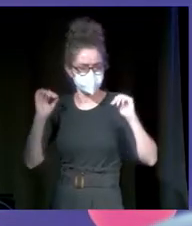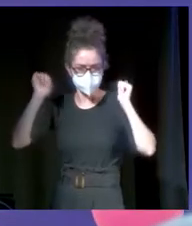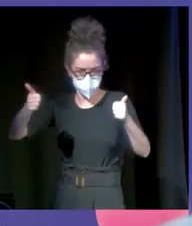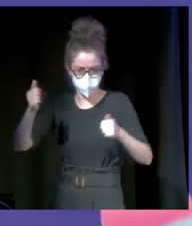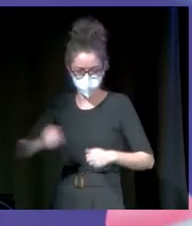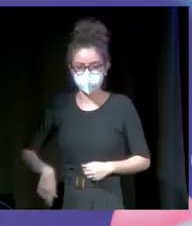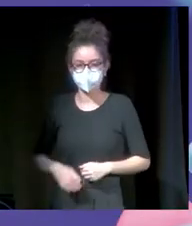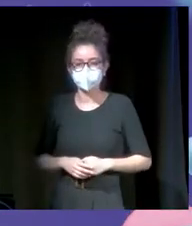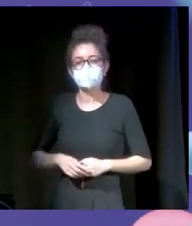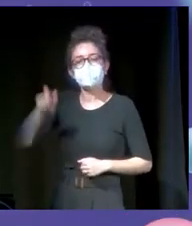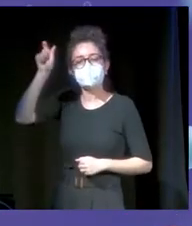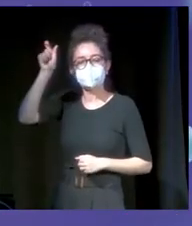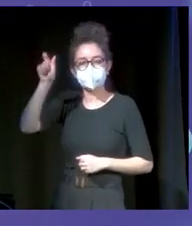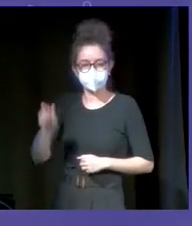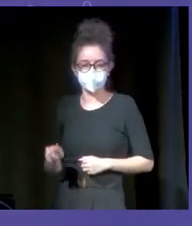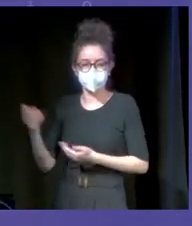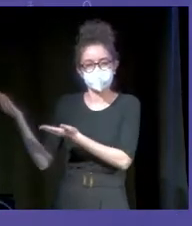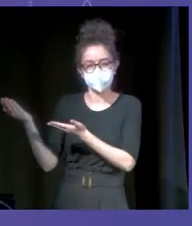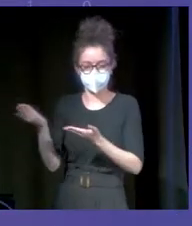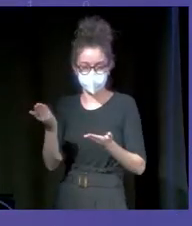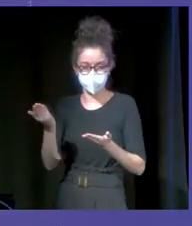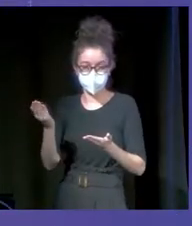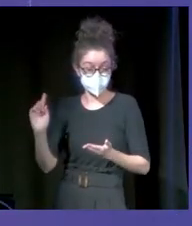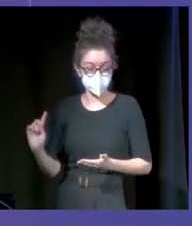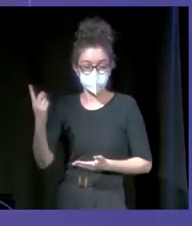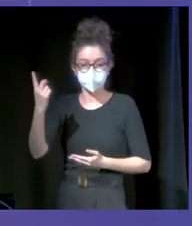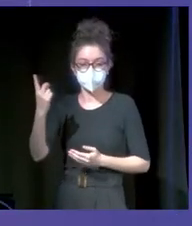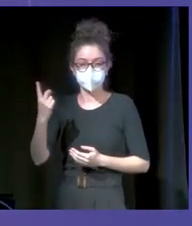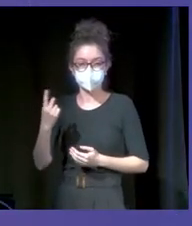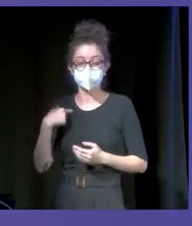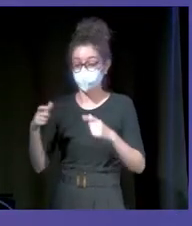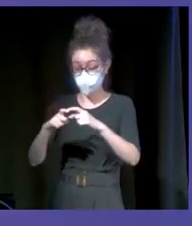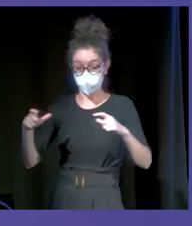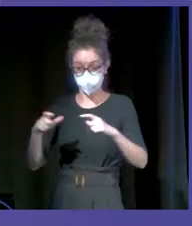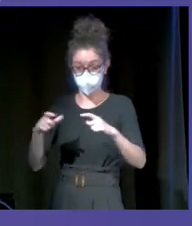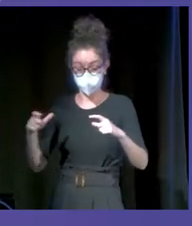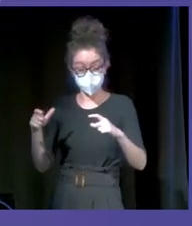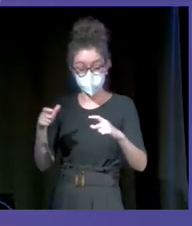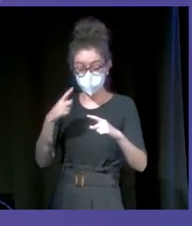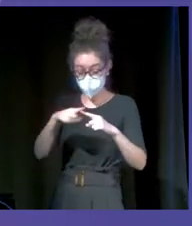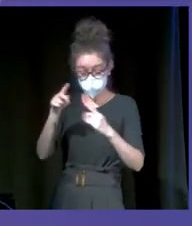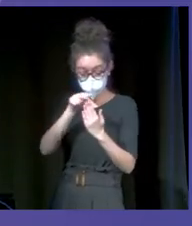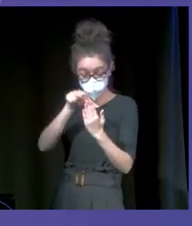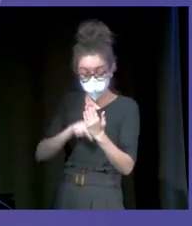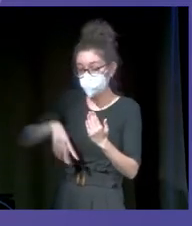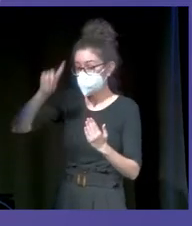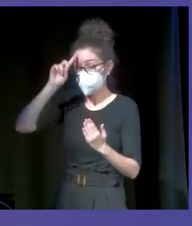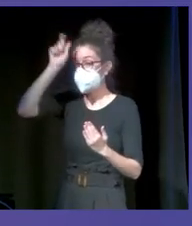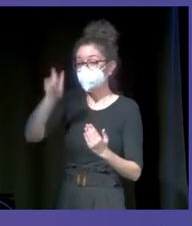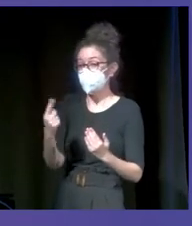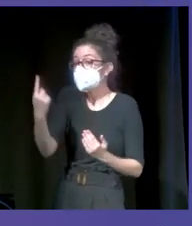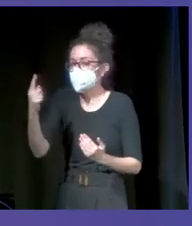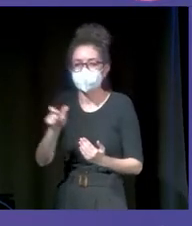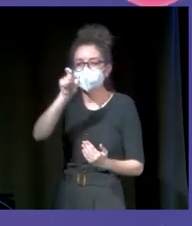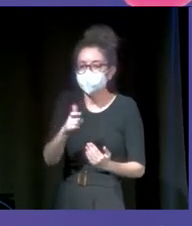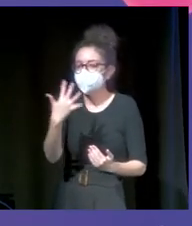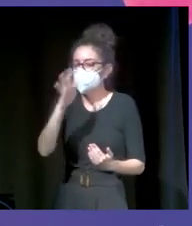Voy a presentaros a nuestro primer invitado de hoy, que, bueno, cuando yo me han dado esta tarjeta, y hay tantas cosas que yo no estoy hablando de una persona concretamente, o estoy hablando de